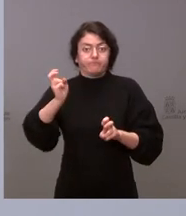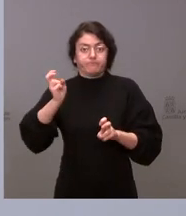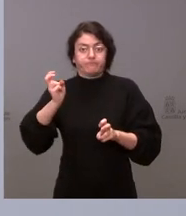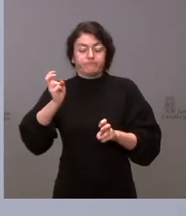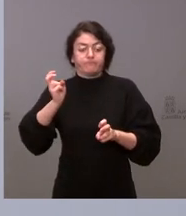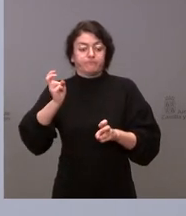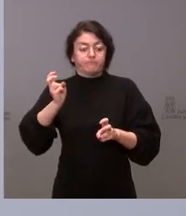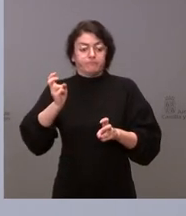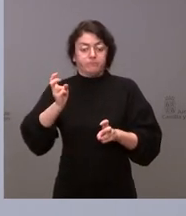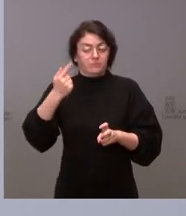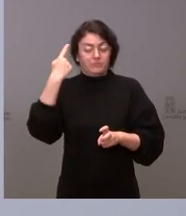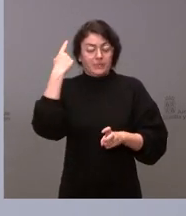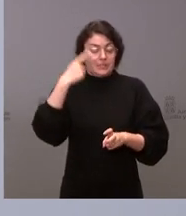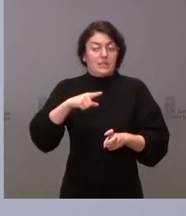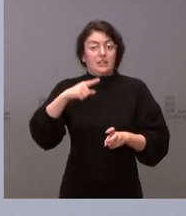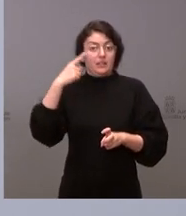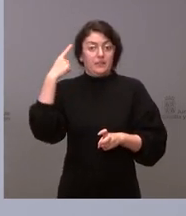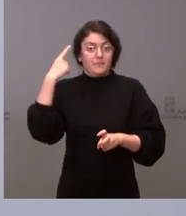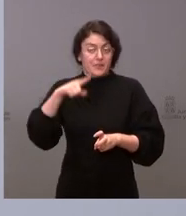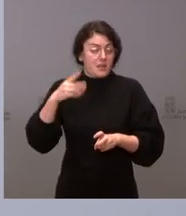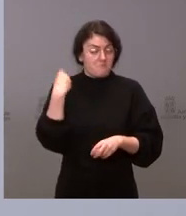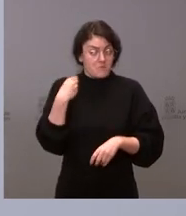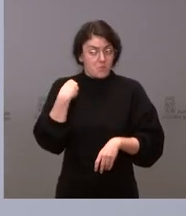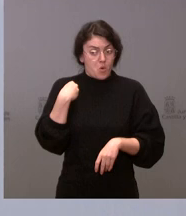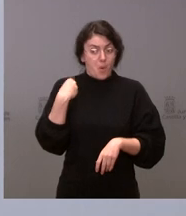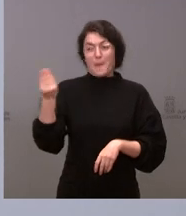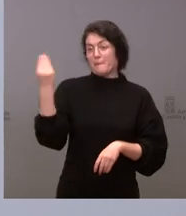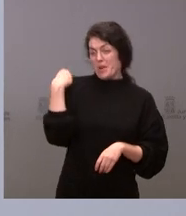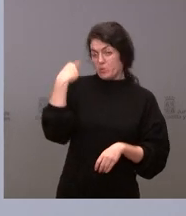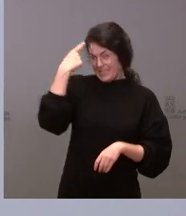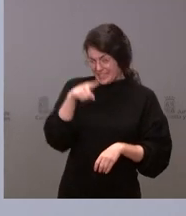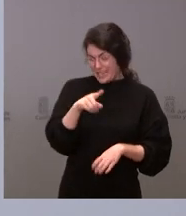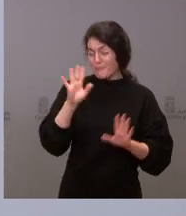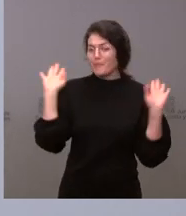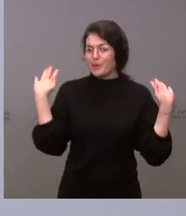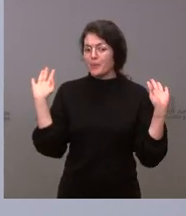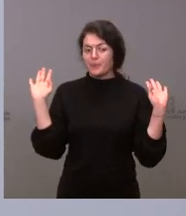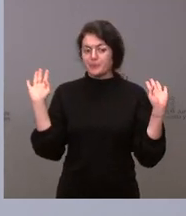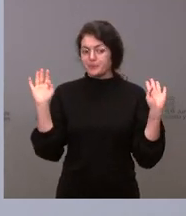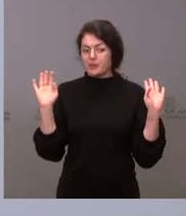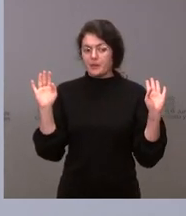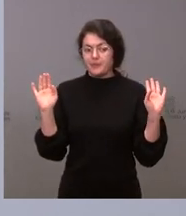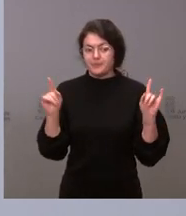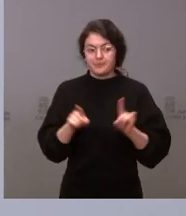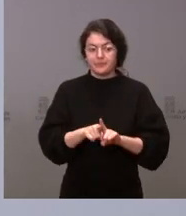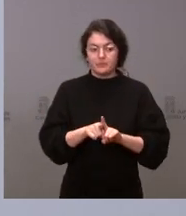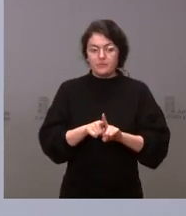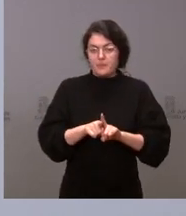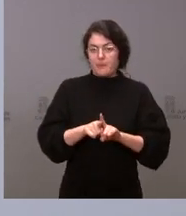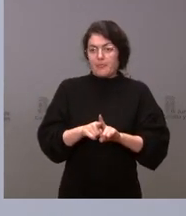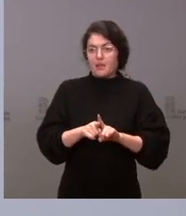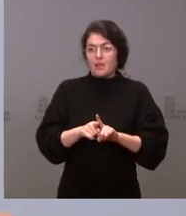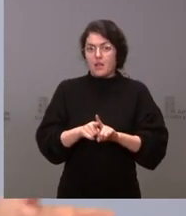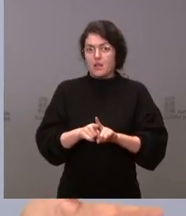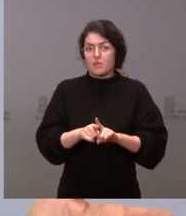por donde quiere ir con su pregunta, pero yo creo que más allá del interés de